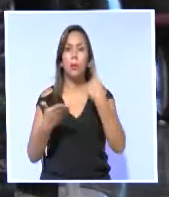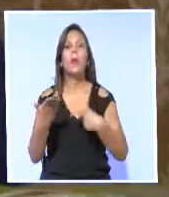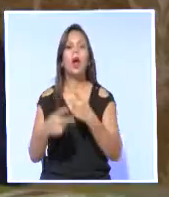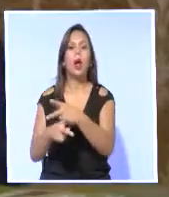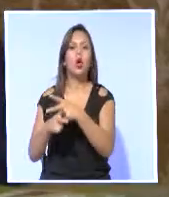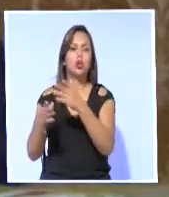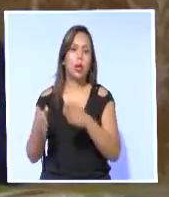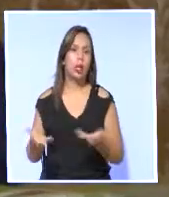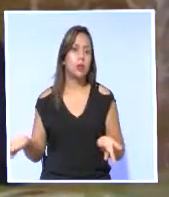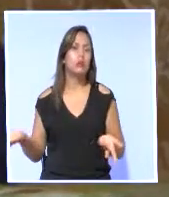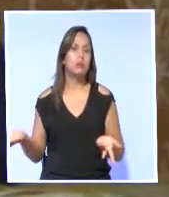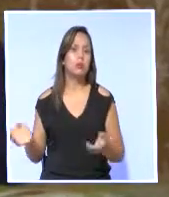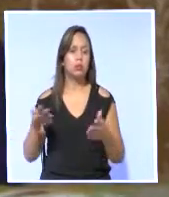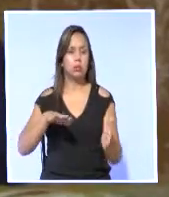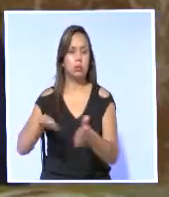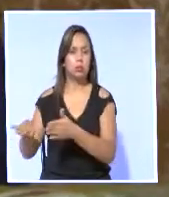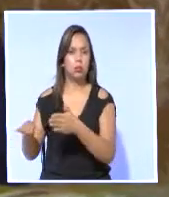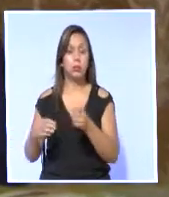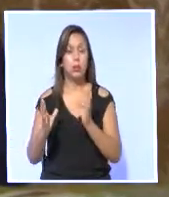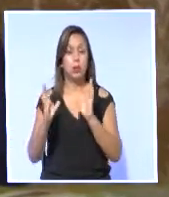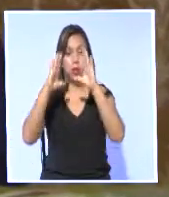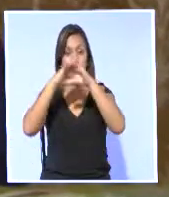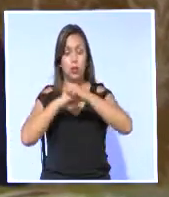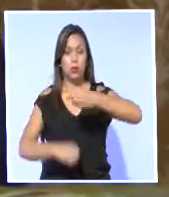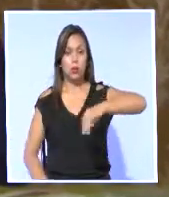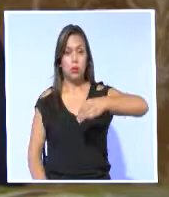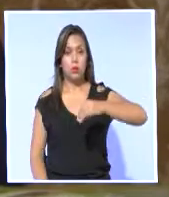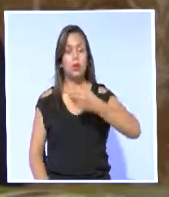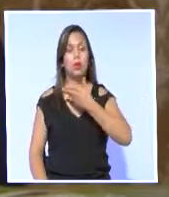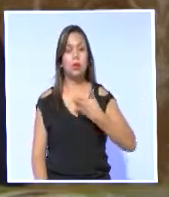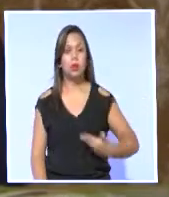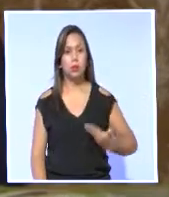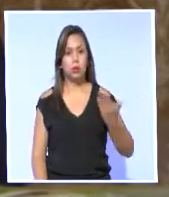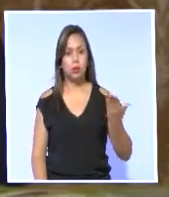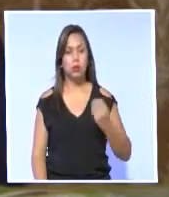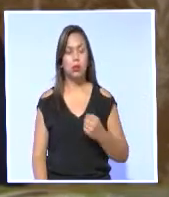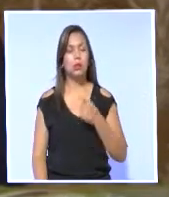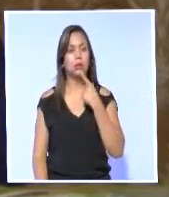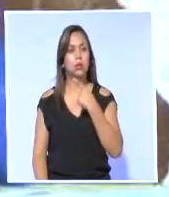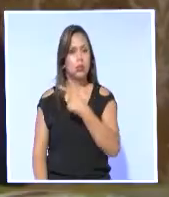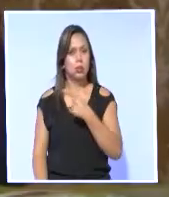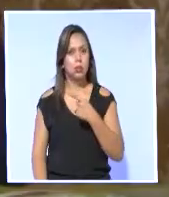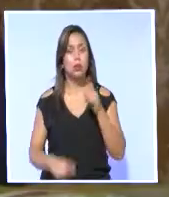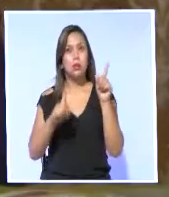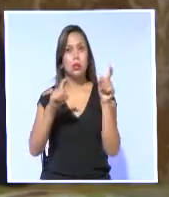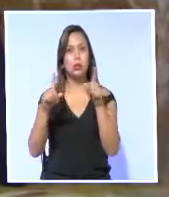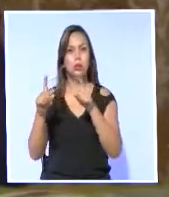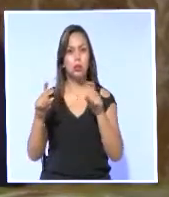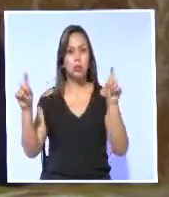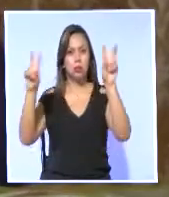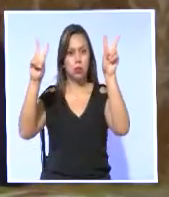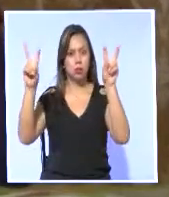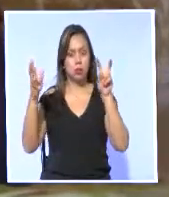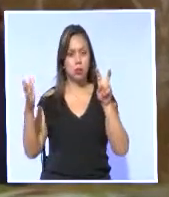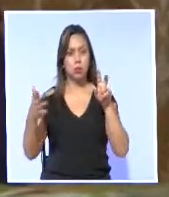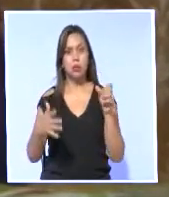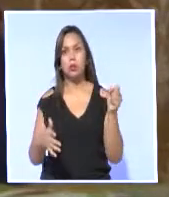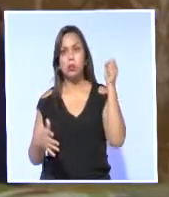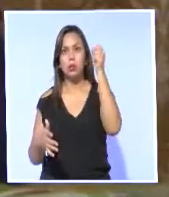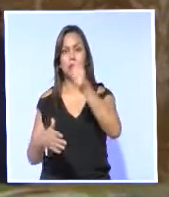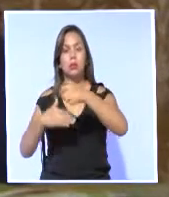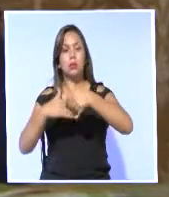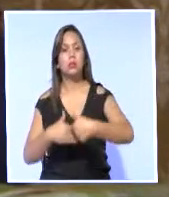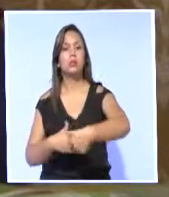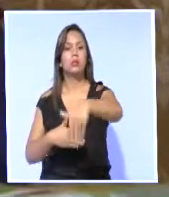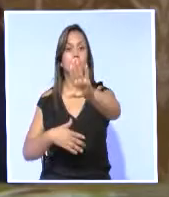concejales. Por otro lado, la noche de este miércoles, el presidente de la República reveló que la pregunta sobre la postulación indefinida de